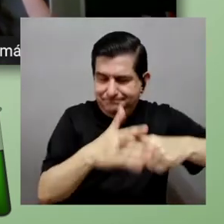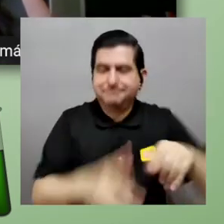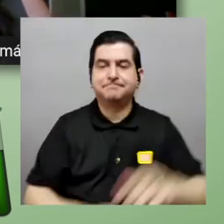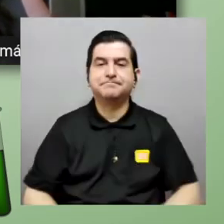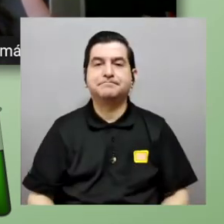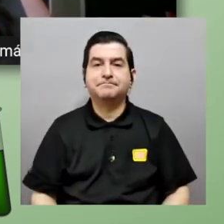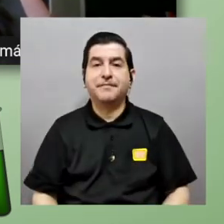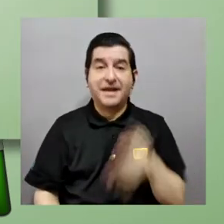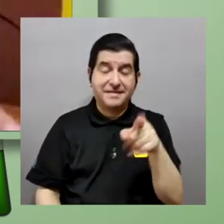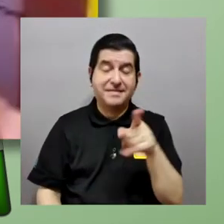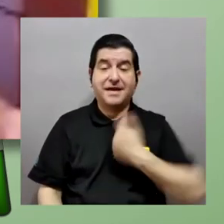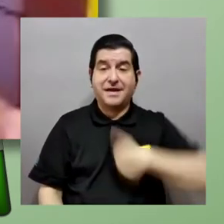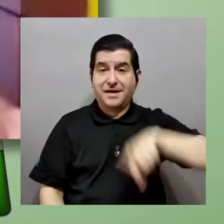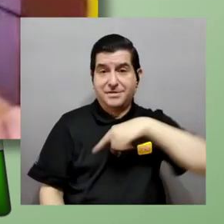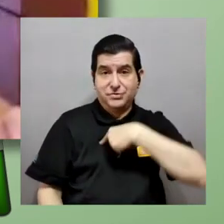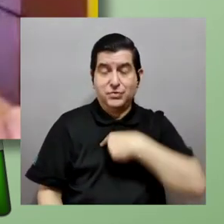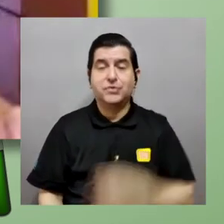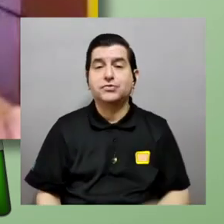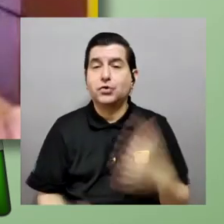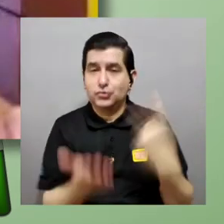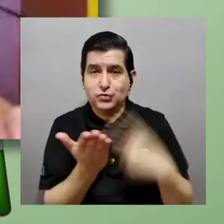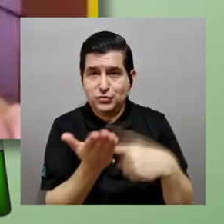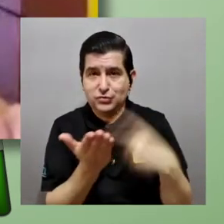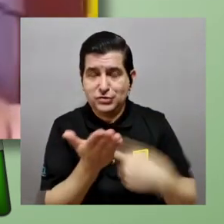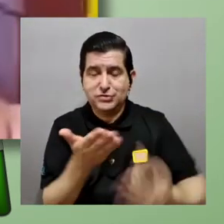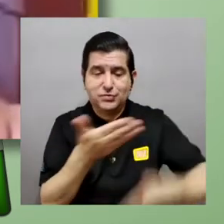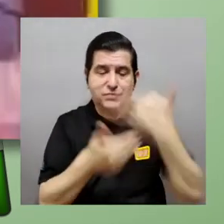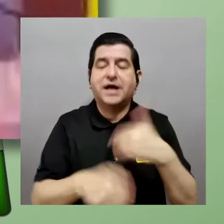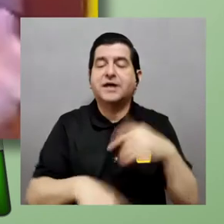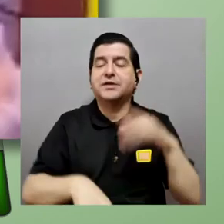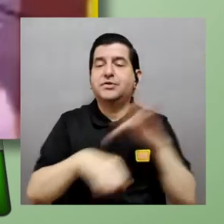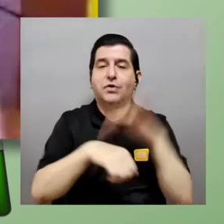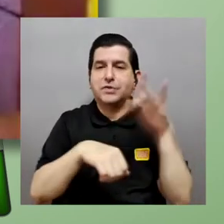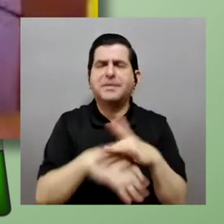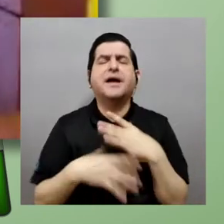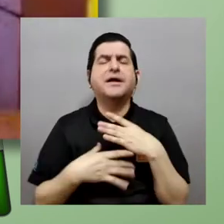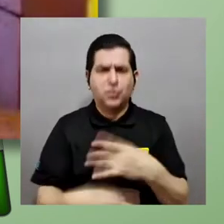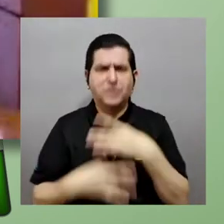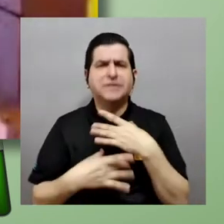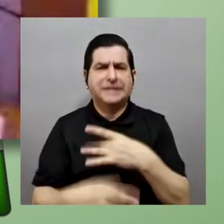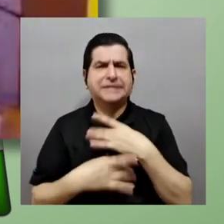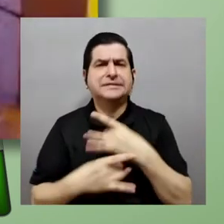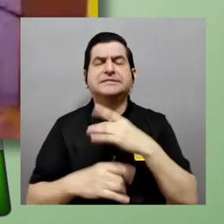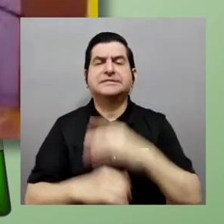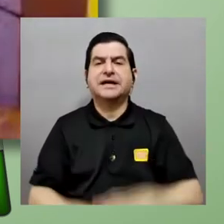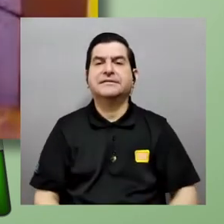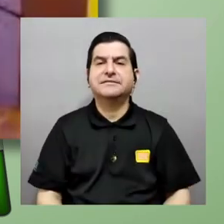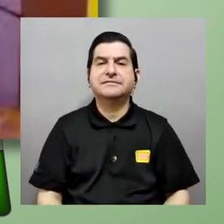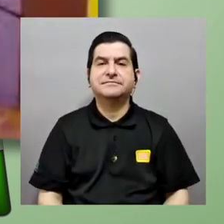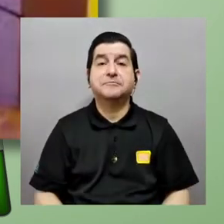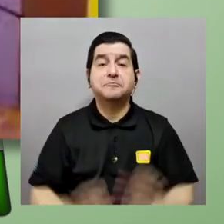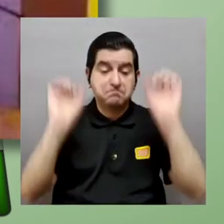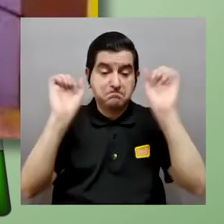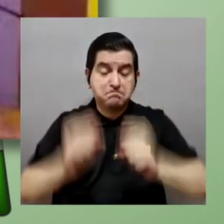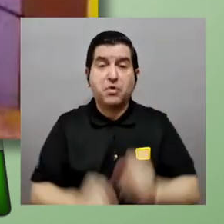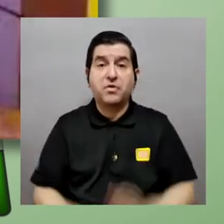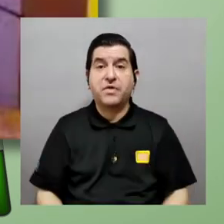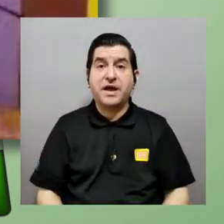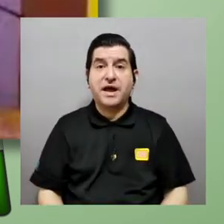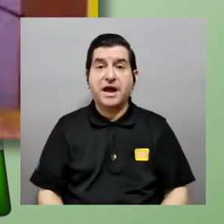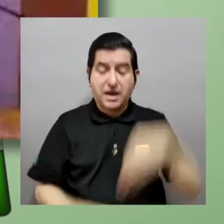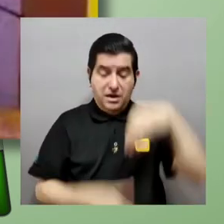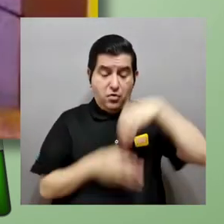si eso estábamos discutiendo ahora temprano que estaba muy interesante porque entonces básicamente